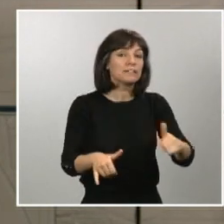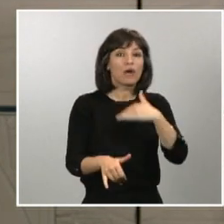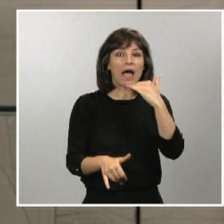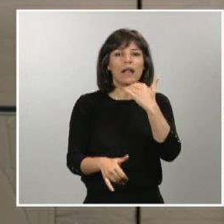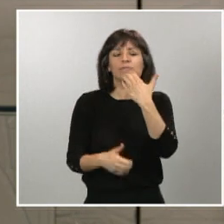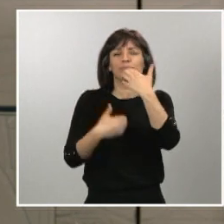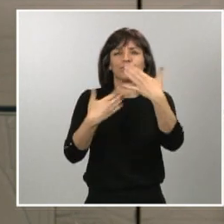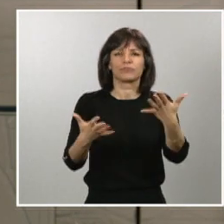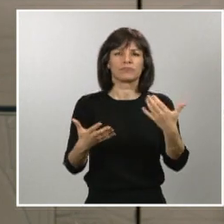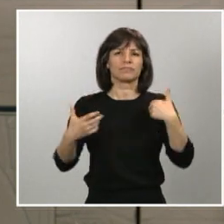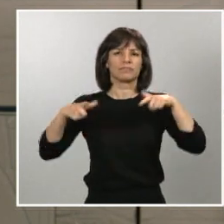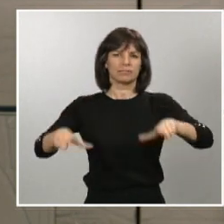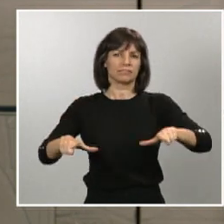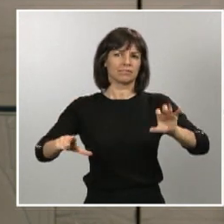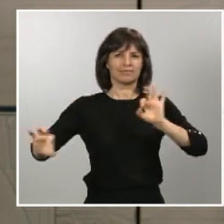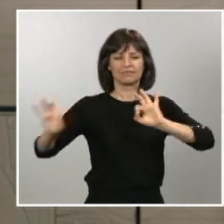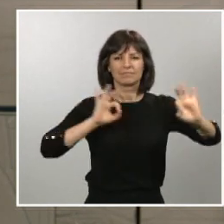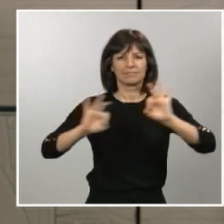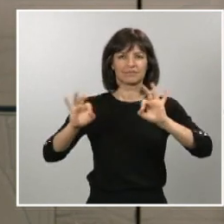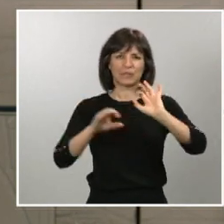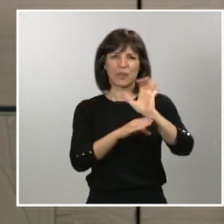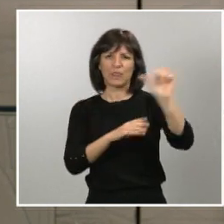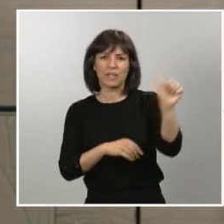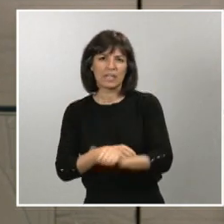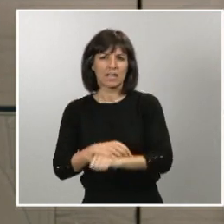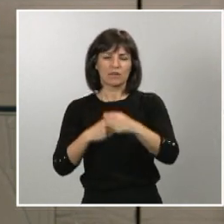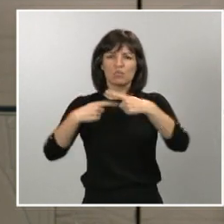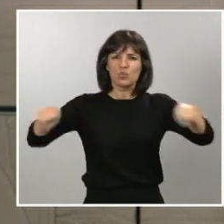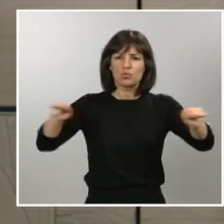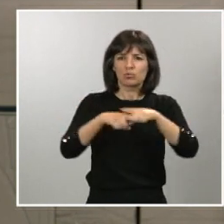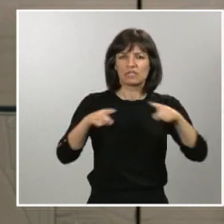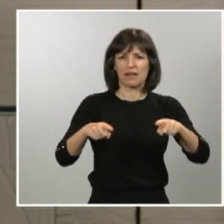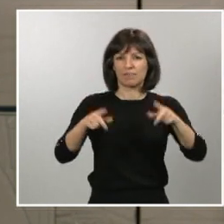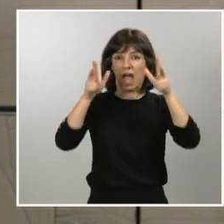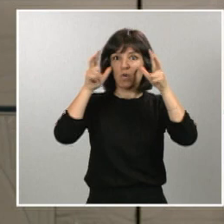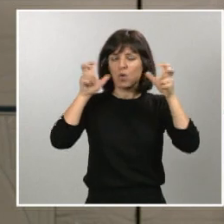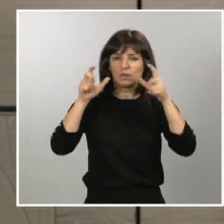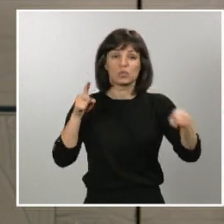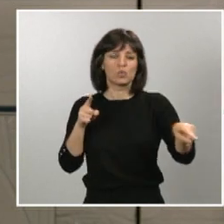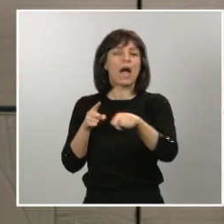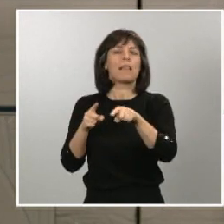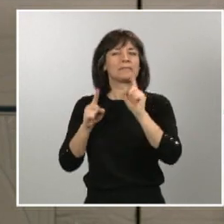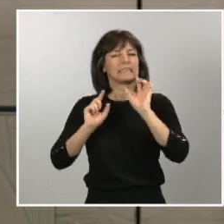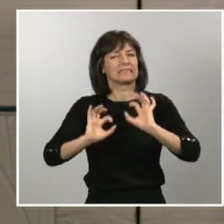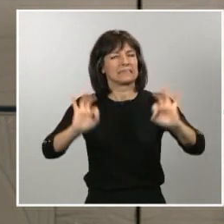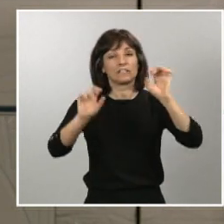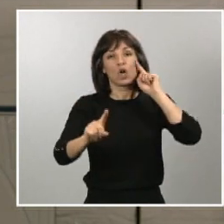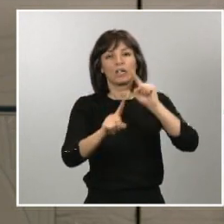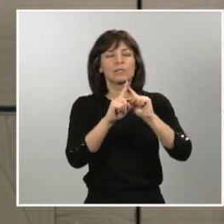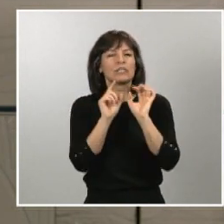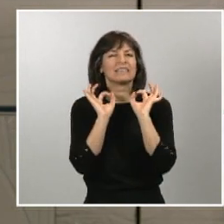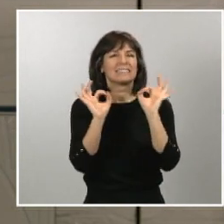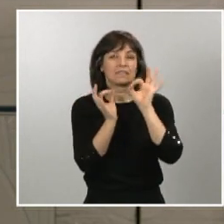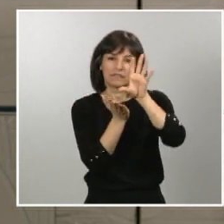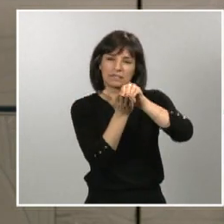escénicas, musicales, del cinematográfico, del sector audiovisual, para poder recoger adecuadamente las especificidades de este y otros